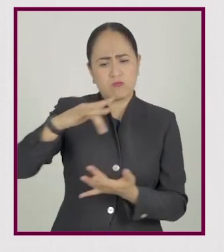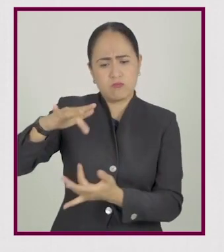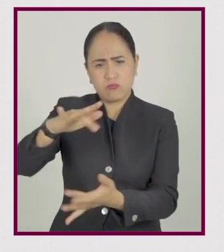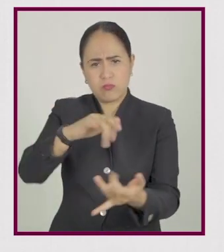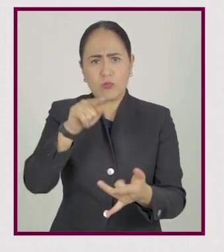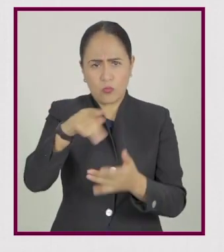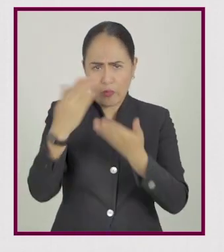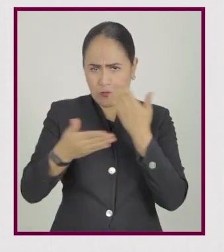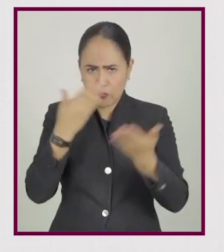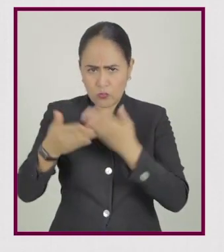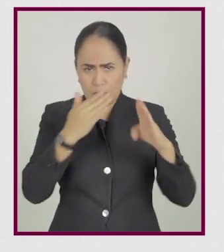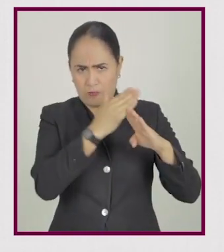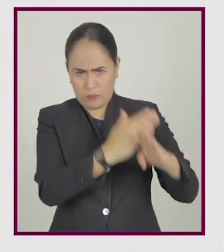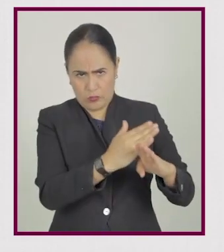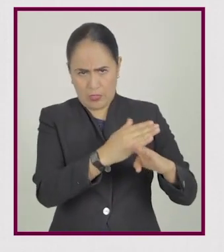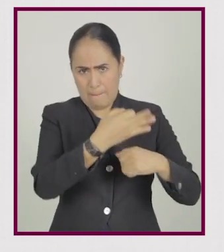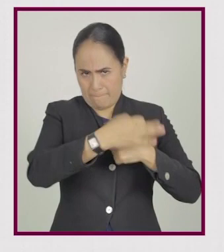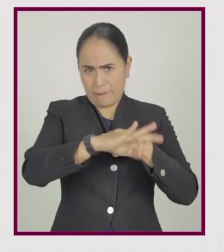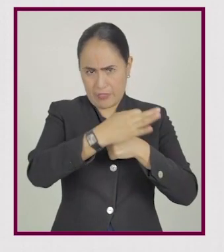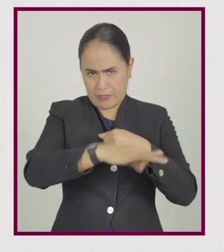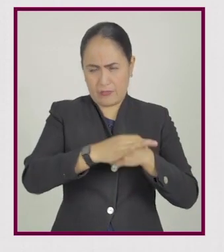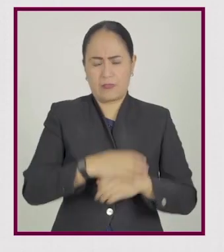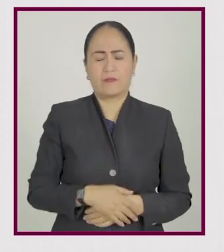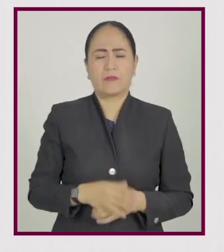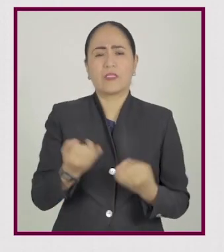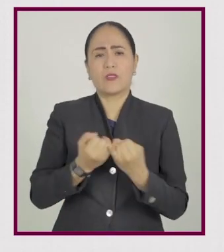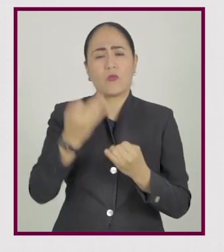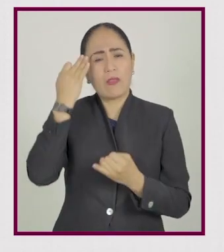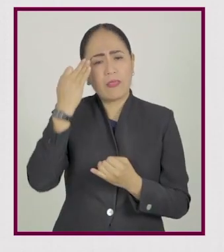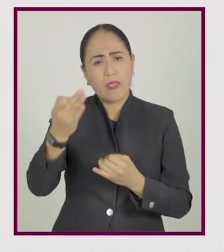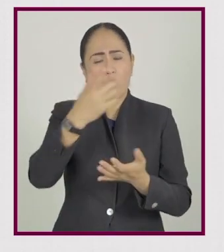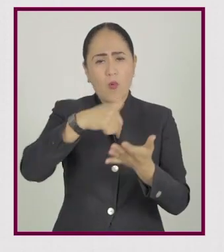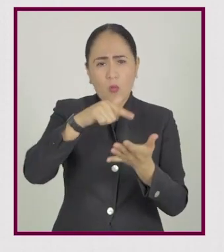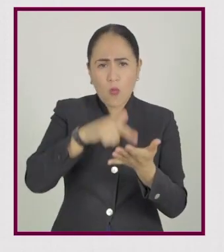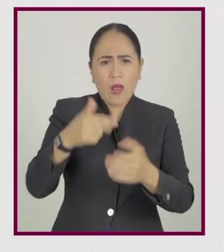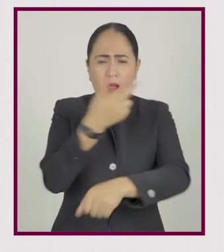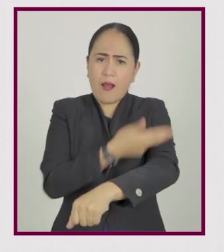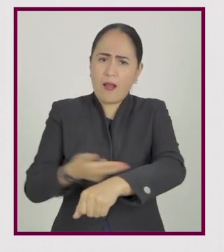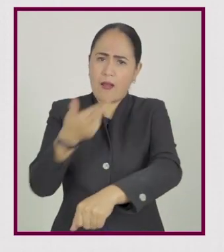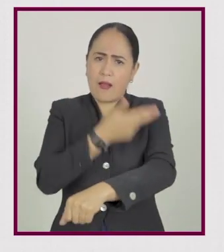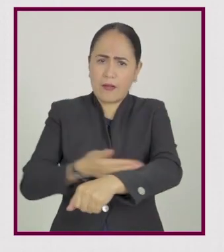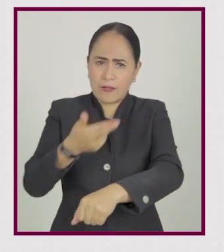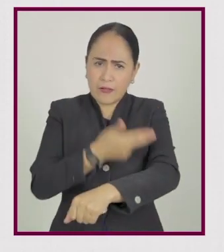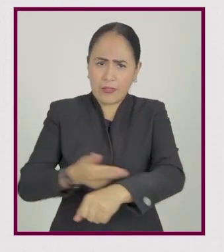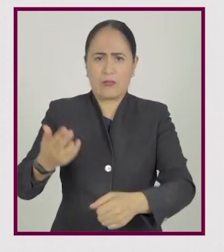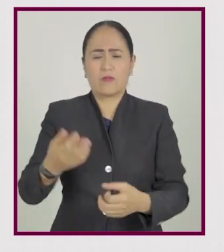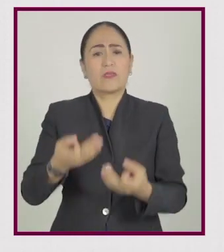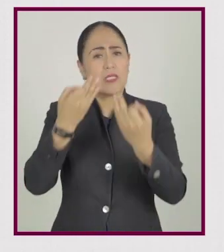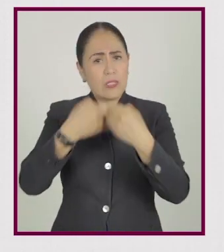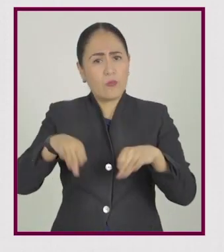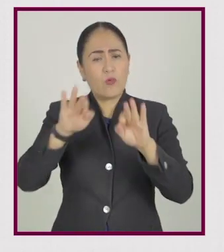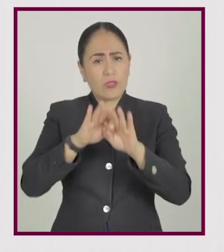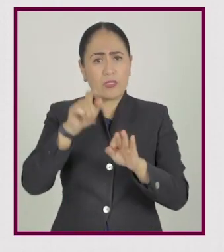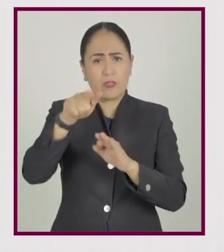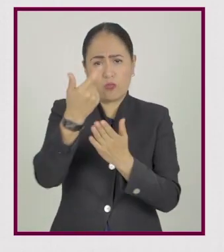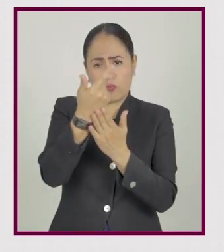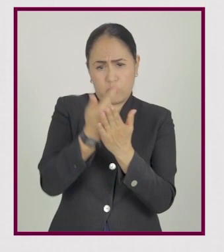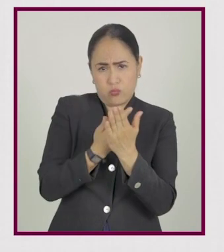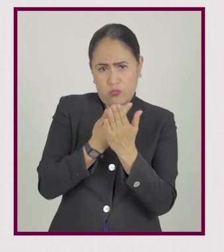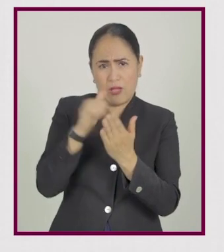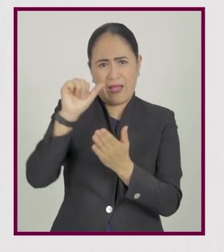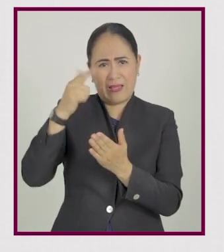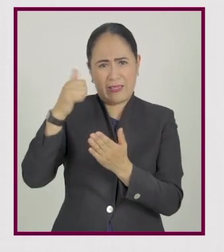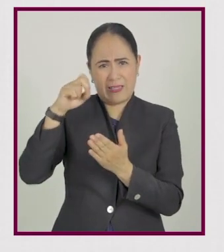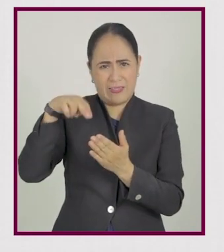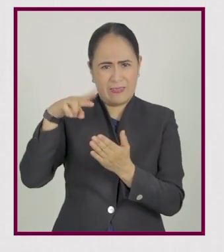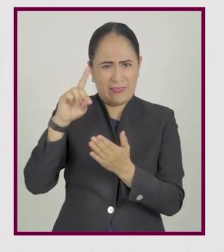sociales mientras estudias. 2. Organiza tu tiempo y tu espacio. Es importante que puedas llevar una agenda o un